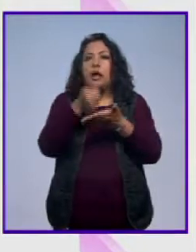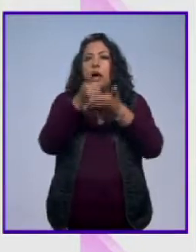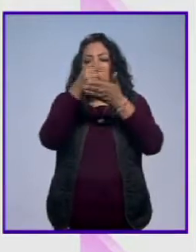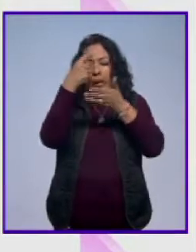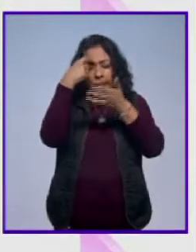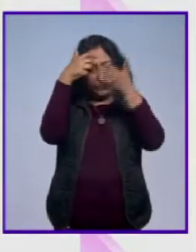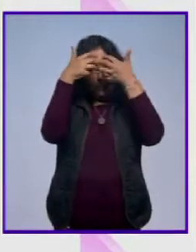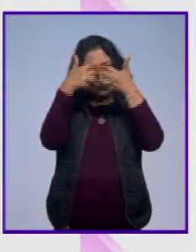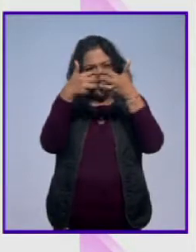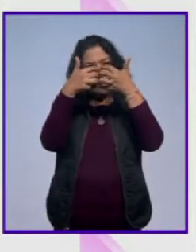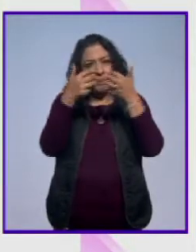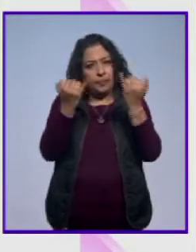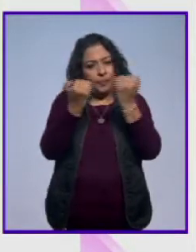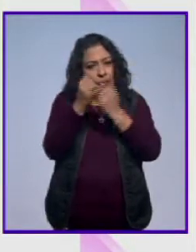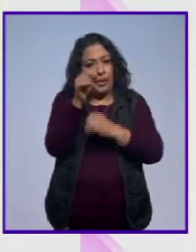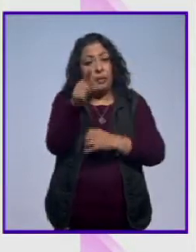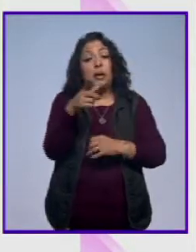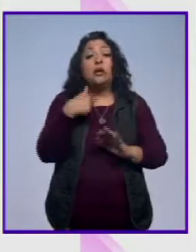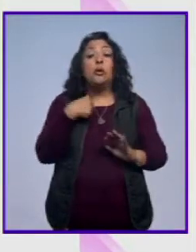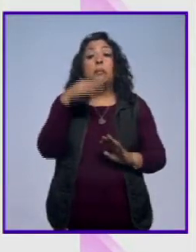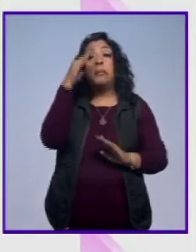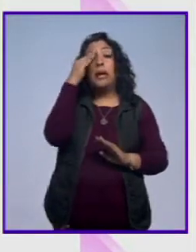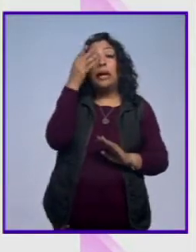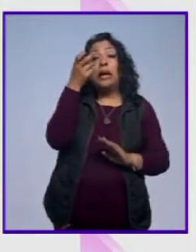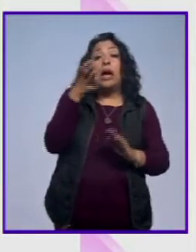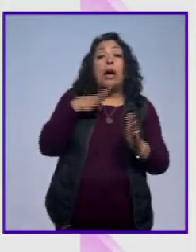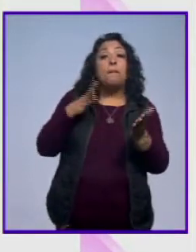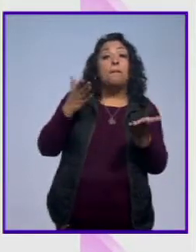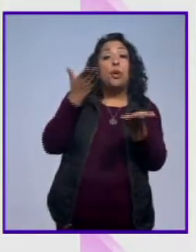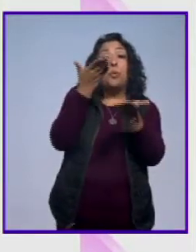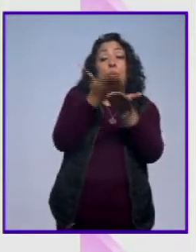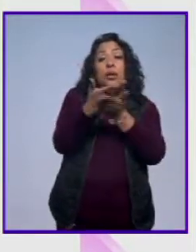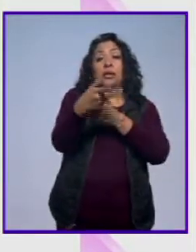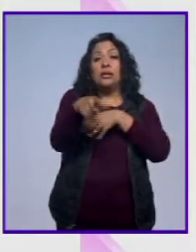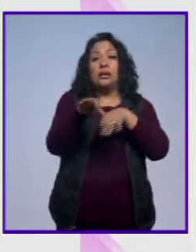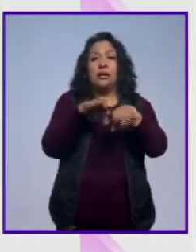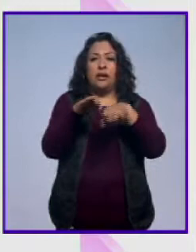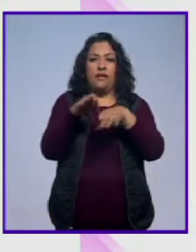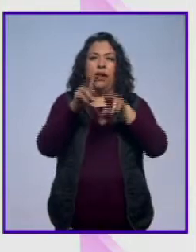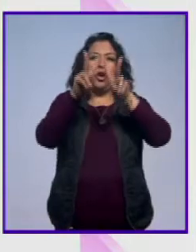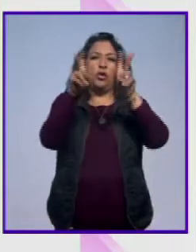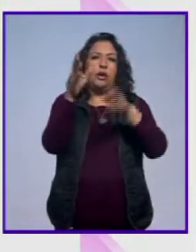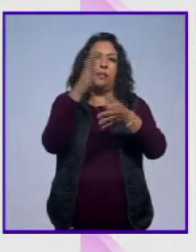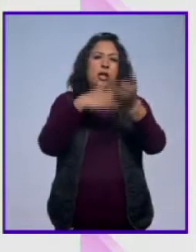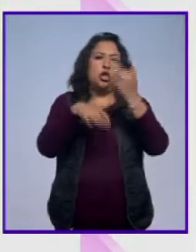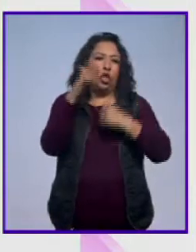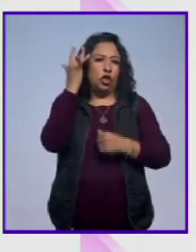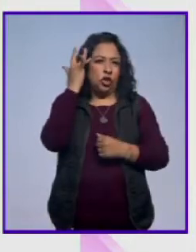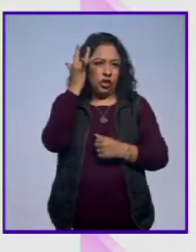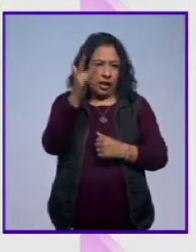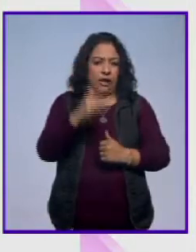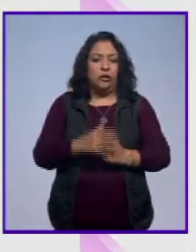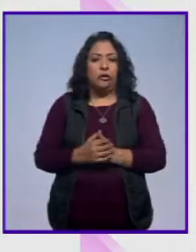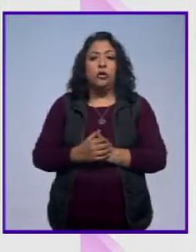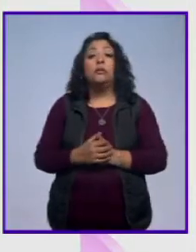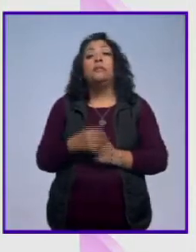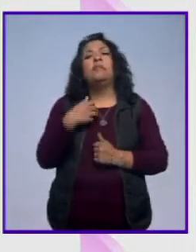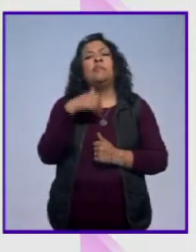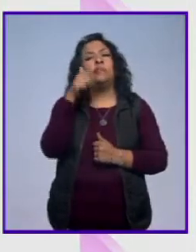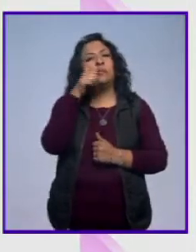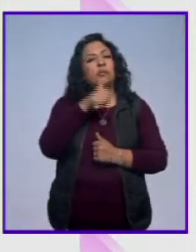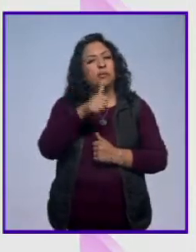también. Y allí me parece que está la propuesta de este trabajo Todos Santos, además que siempre